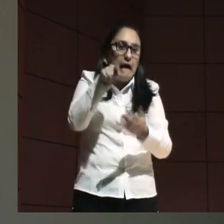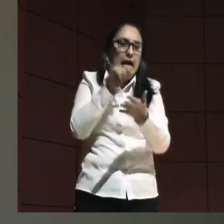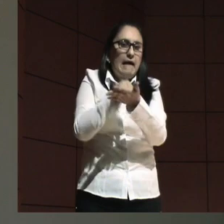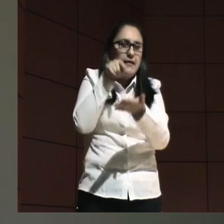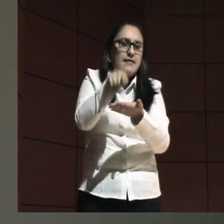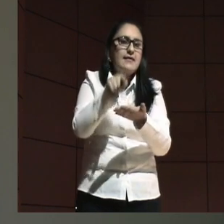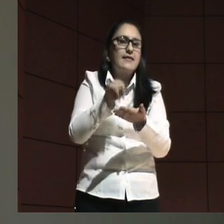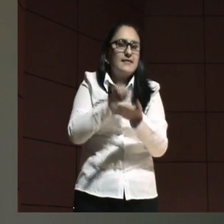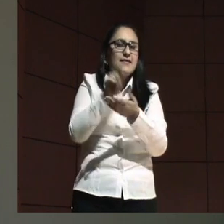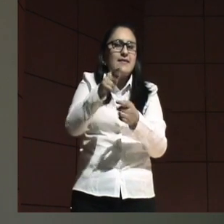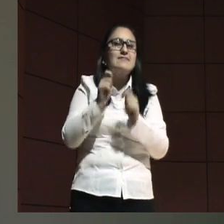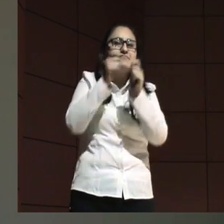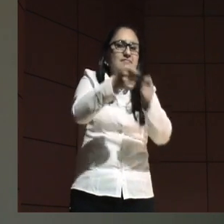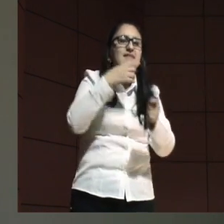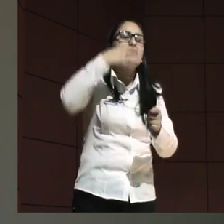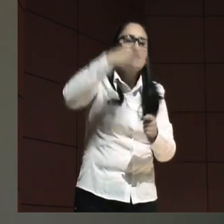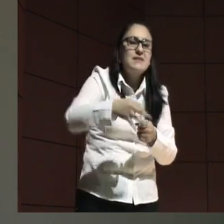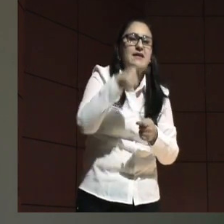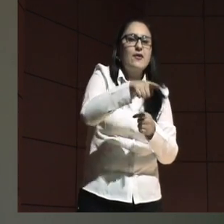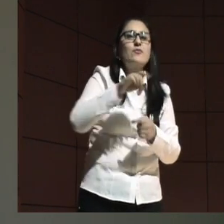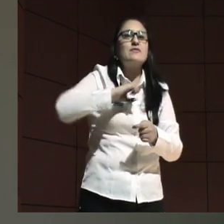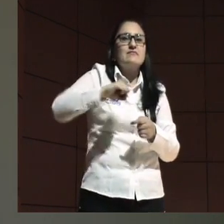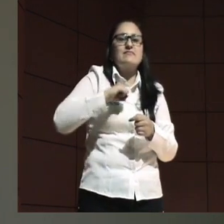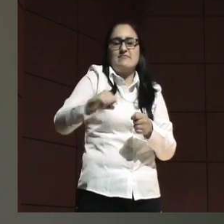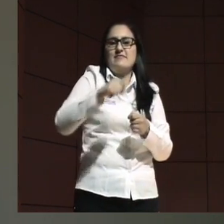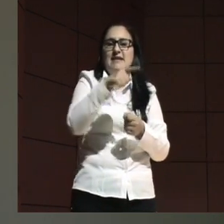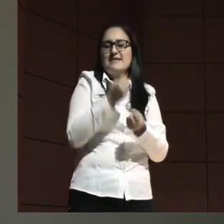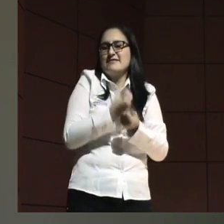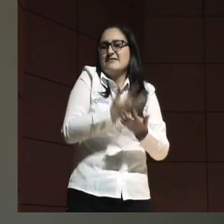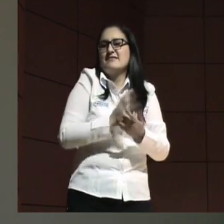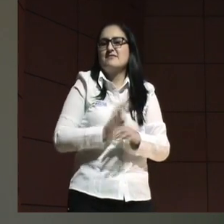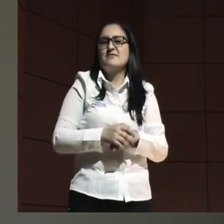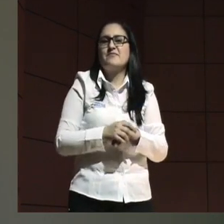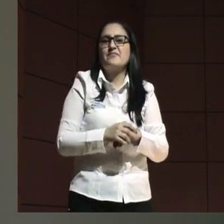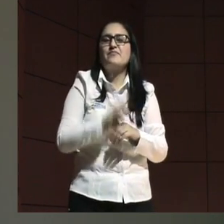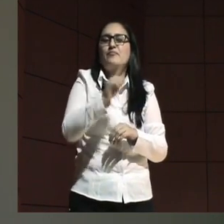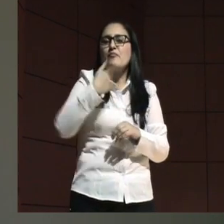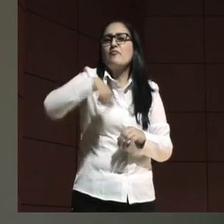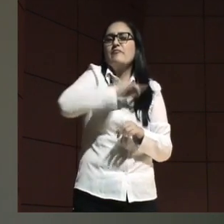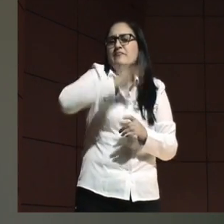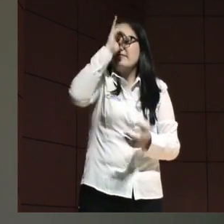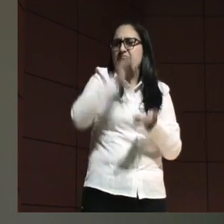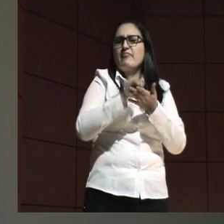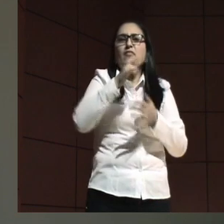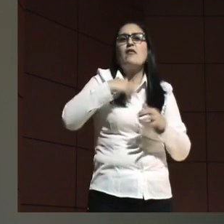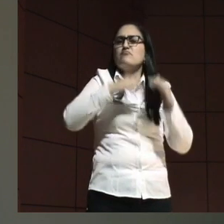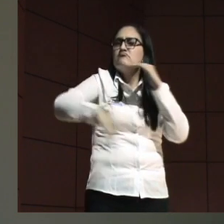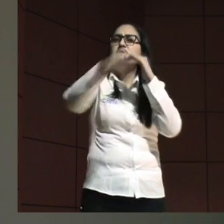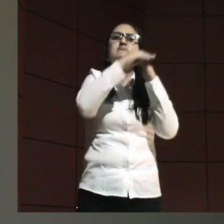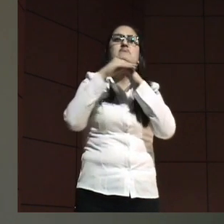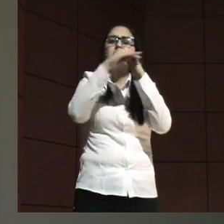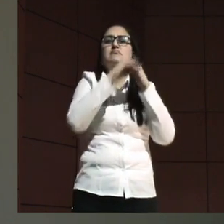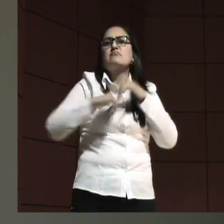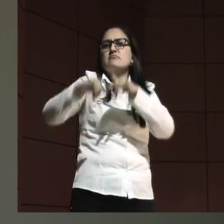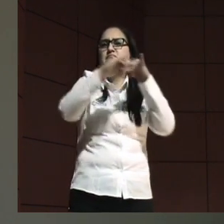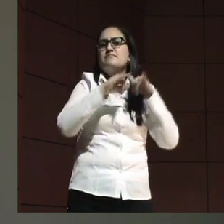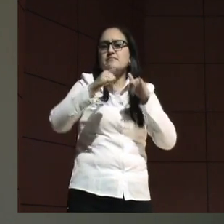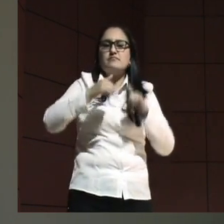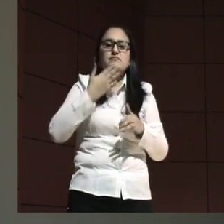estaríamos aplicando realmente un ius naturalismo porque consideramos que todos somos iguales desde que nacemos.